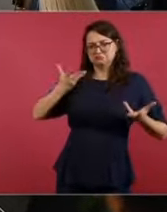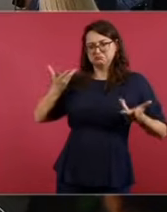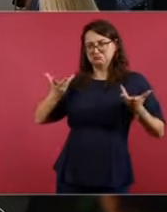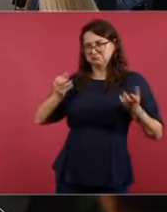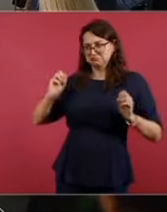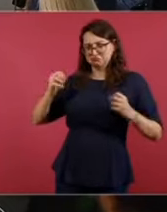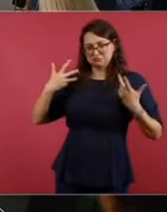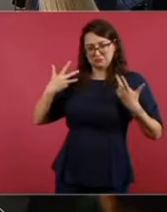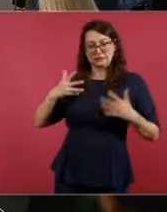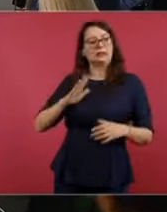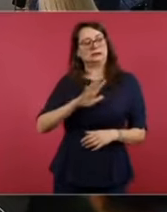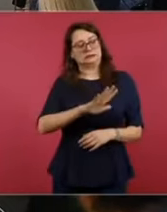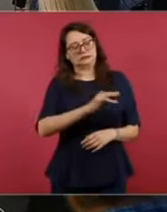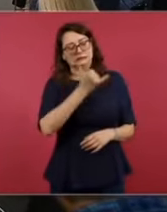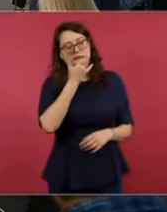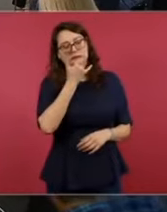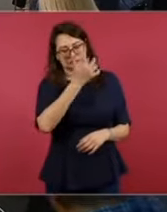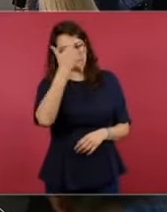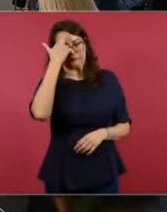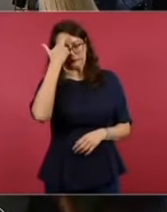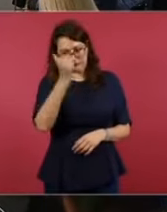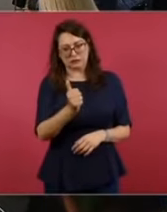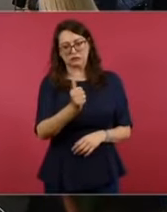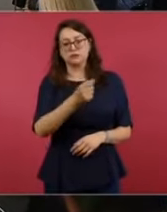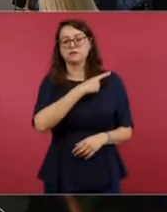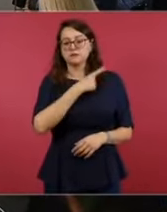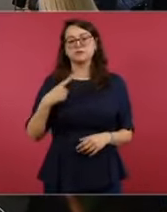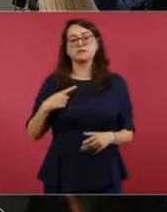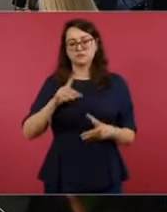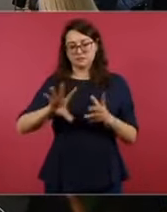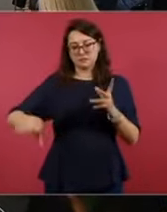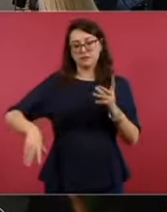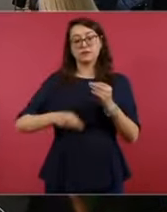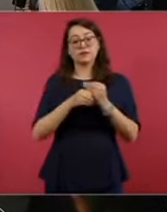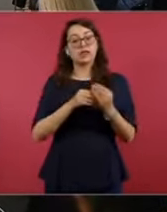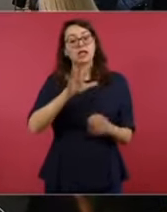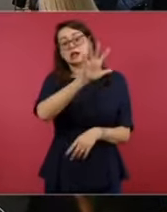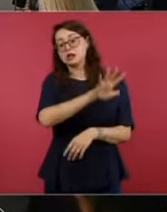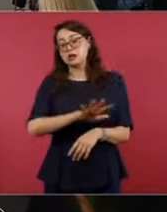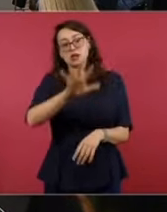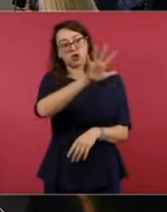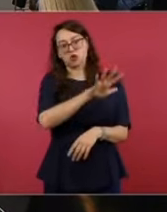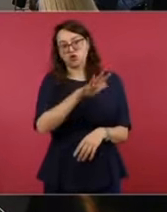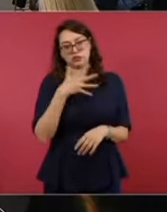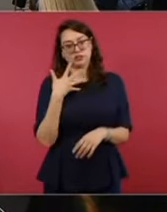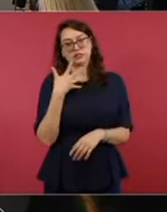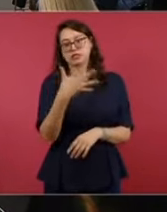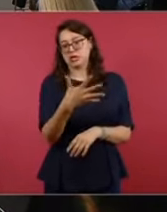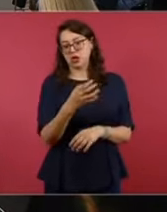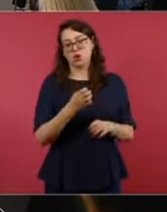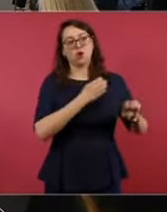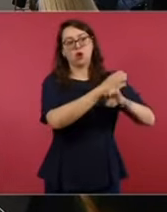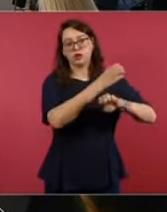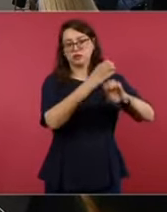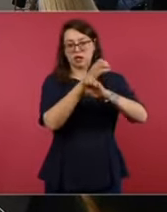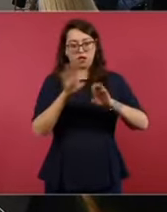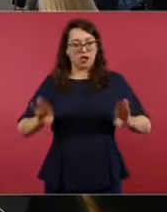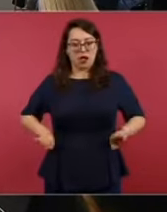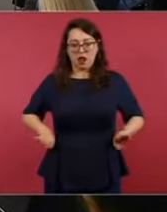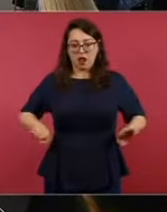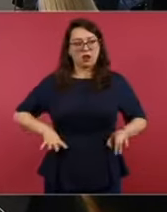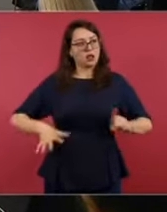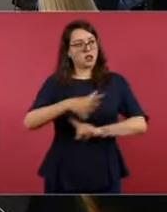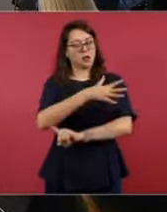y ya se incluyó, porque es toda una región del país con las mismas condiciones